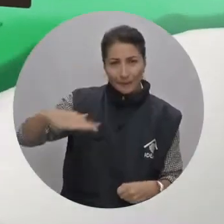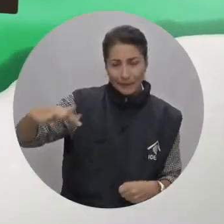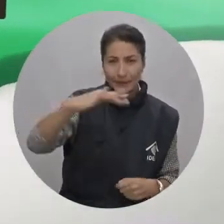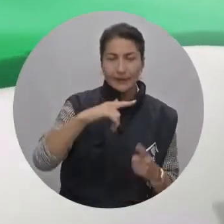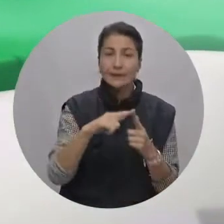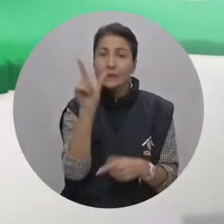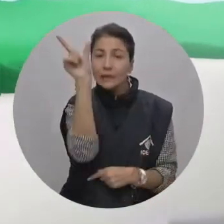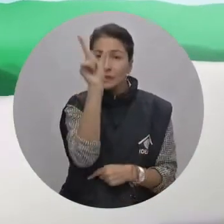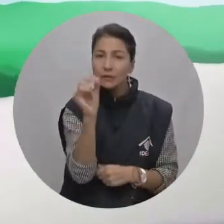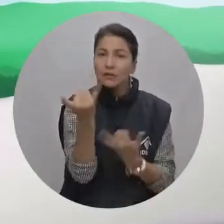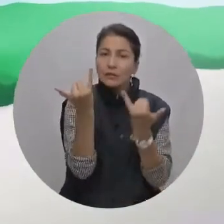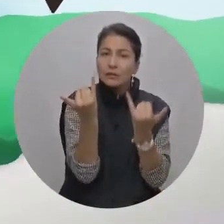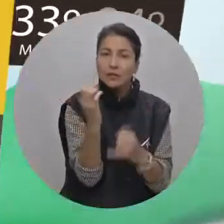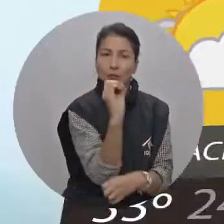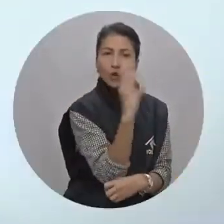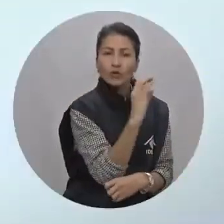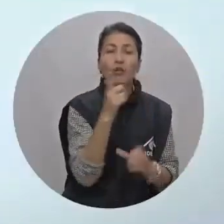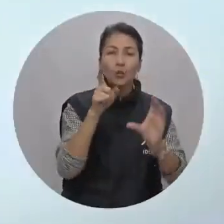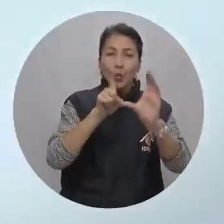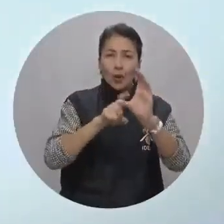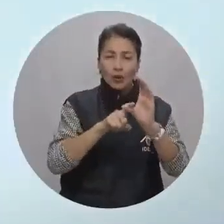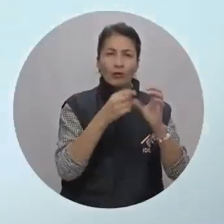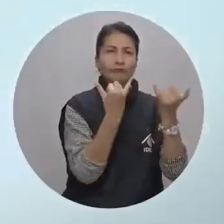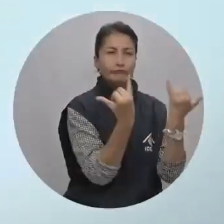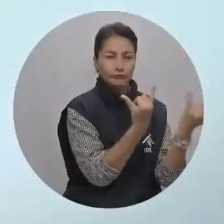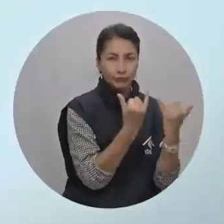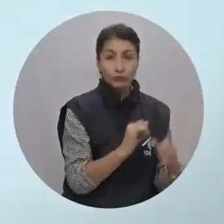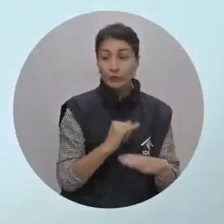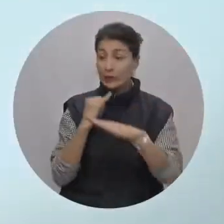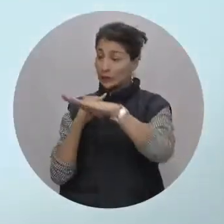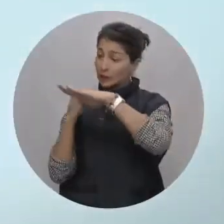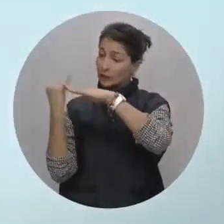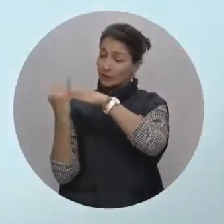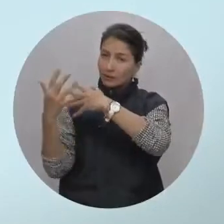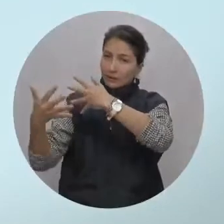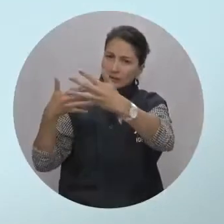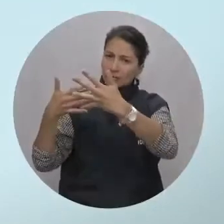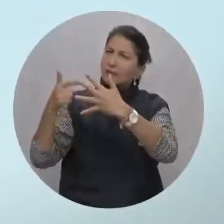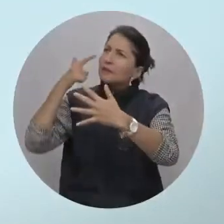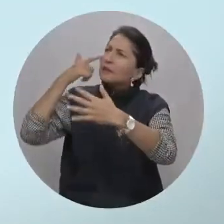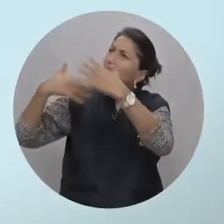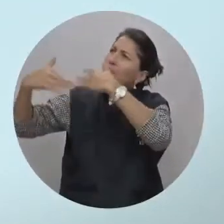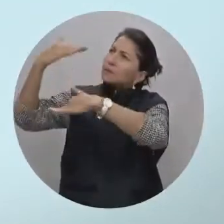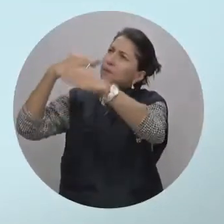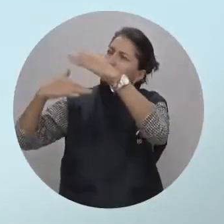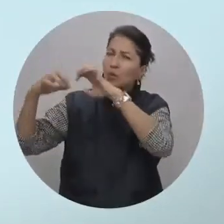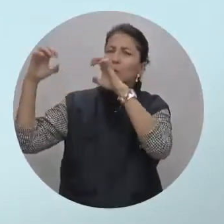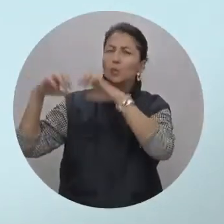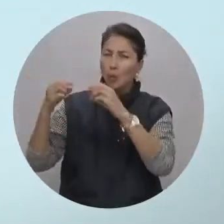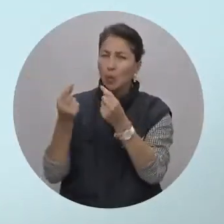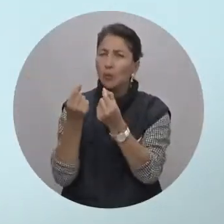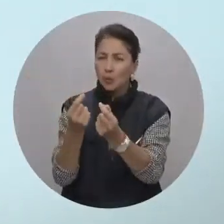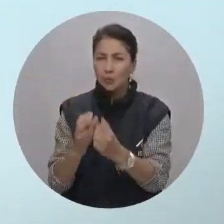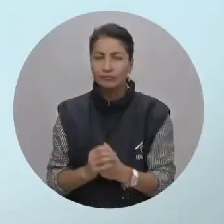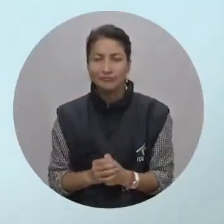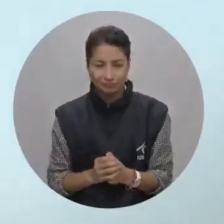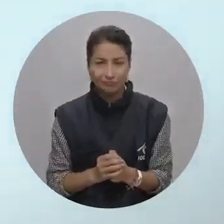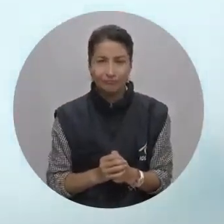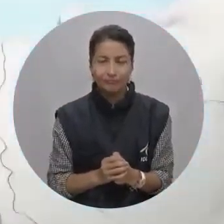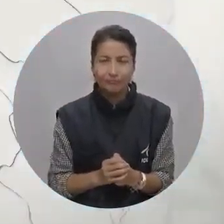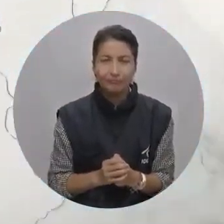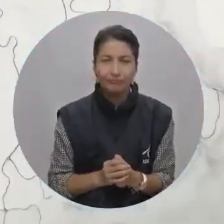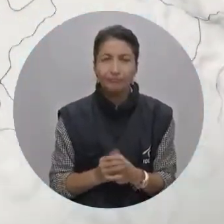de Magdalena, el sur del Cesar y occidente de la Guajira. Para San Andrés se mantienen las condiciones de nubosidad con algunas lluvias.